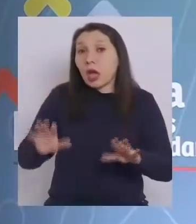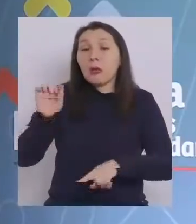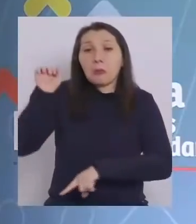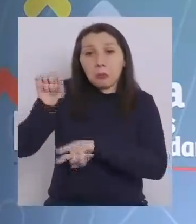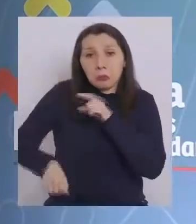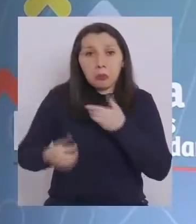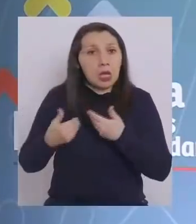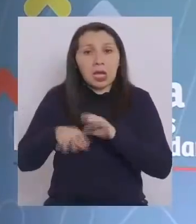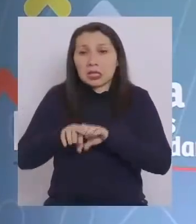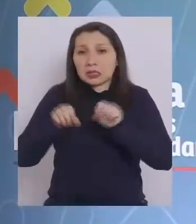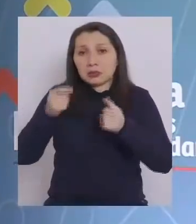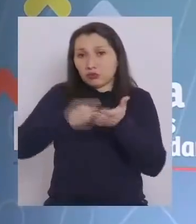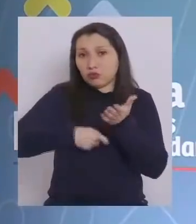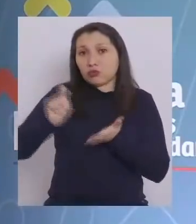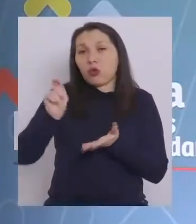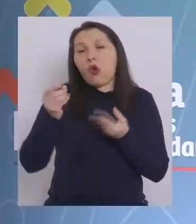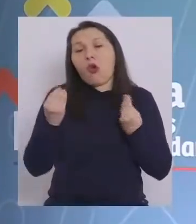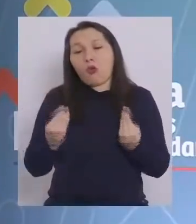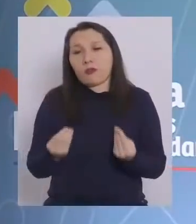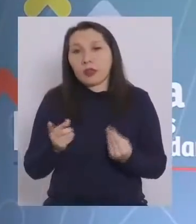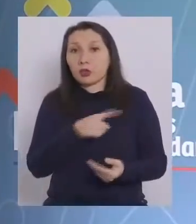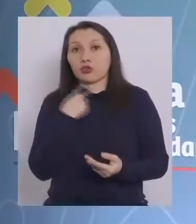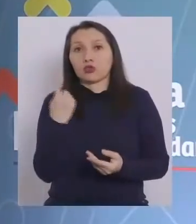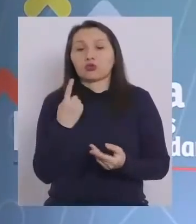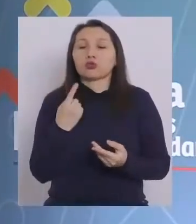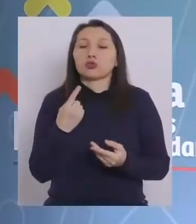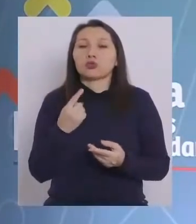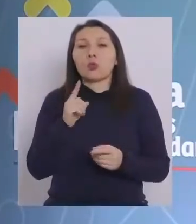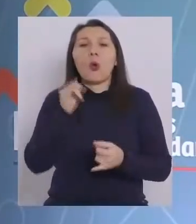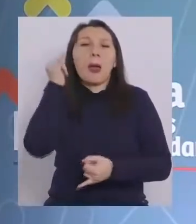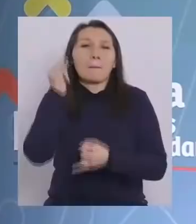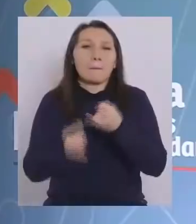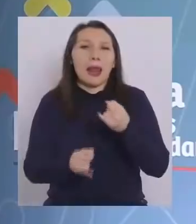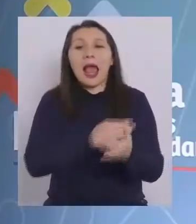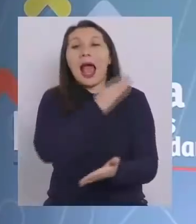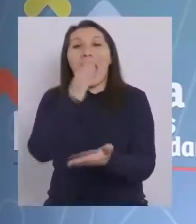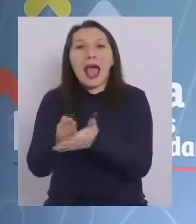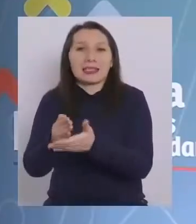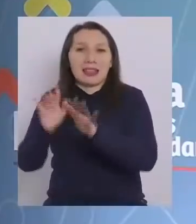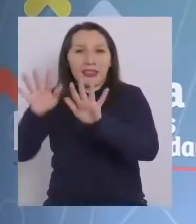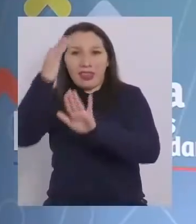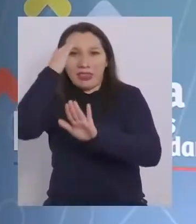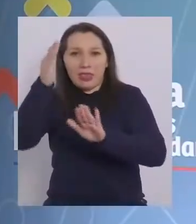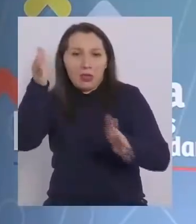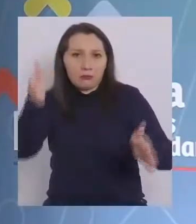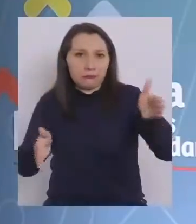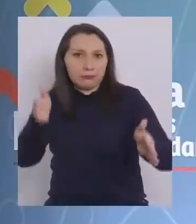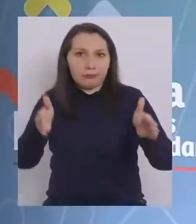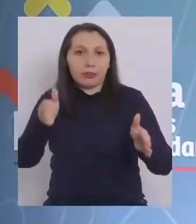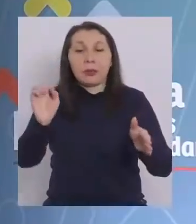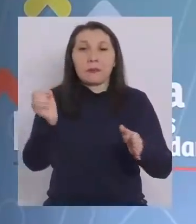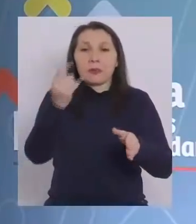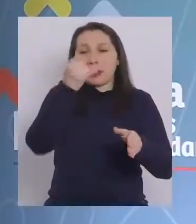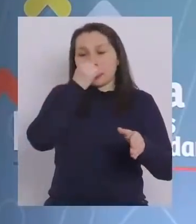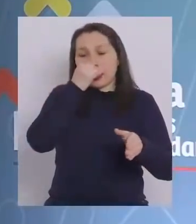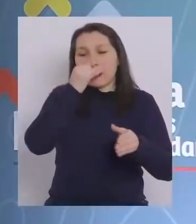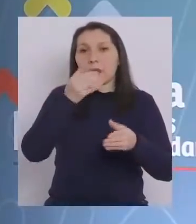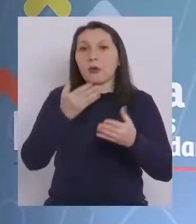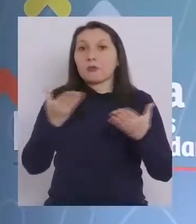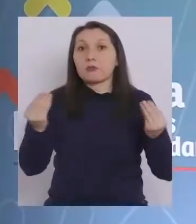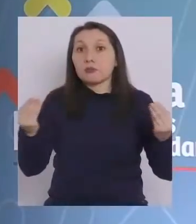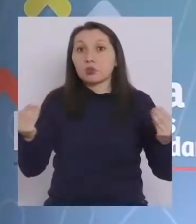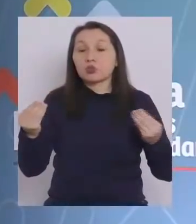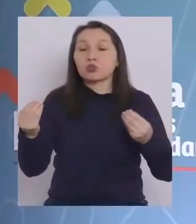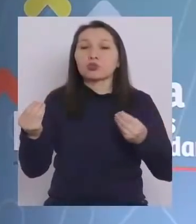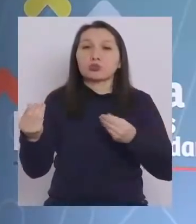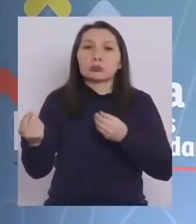validadas, pero obviamente nosotros no hemos puesto un plazo hasta 10 días, particularmente en este primer periodo que es donde se